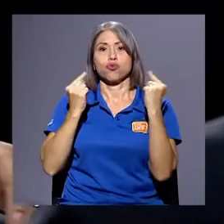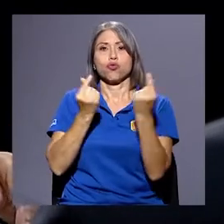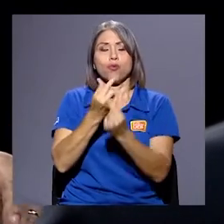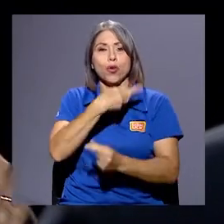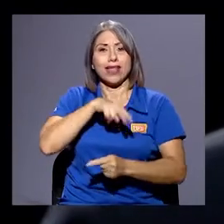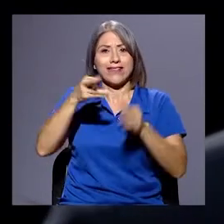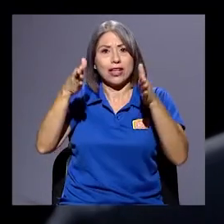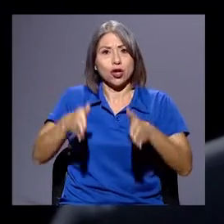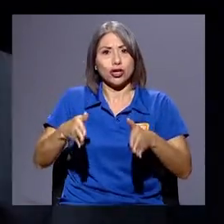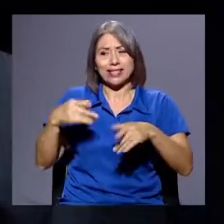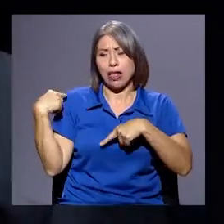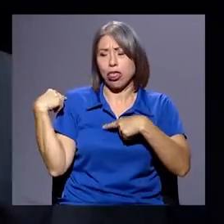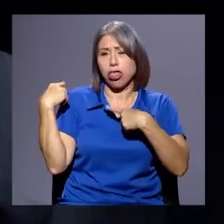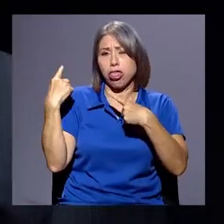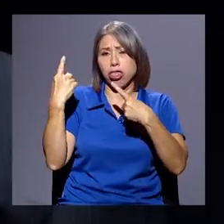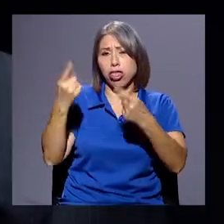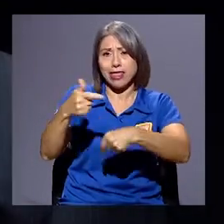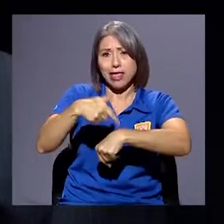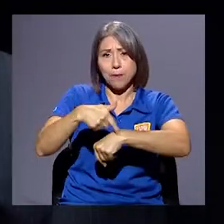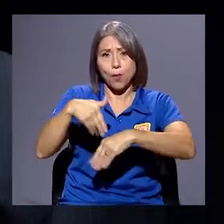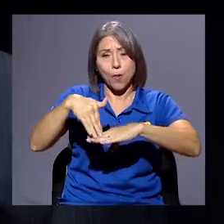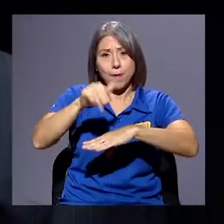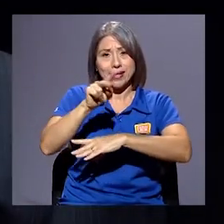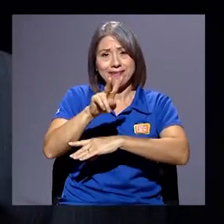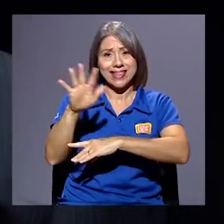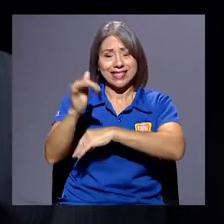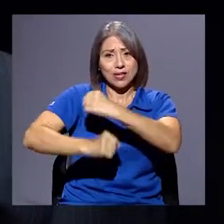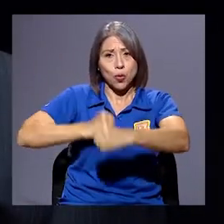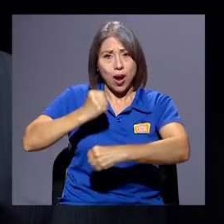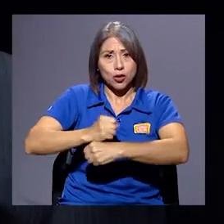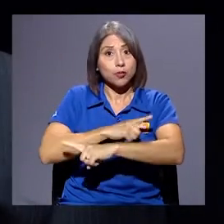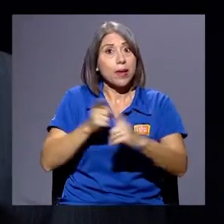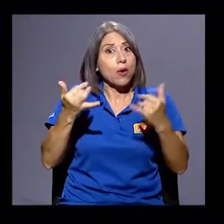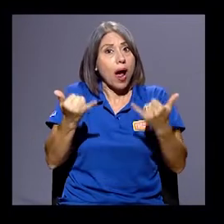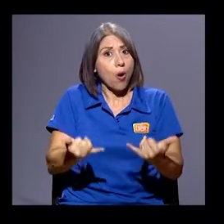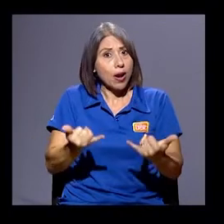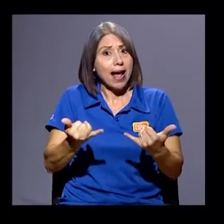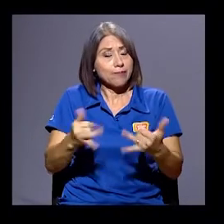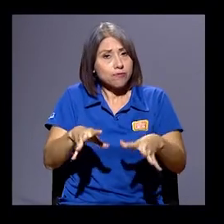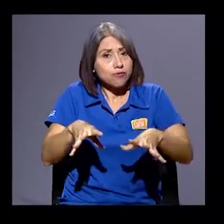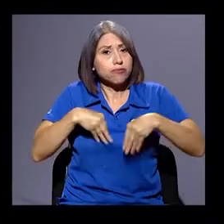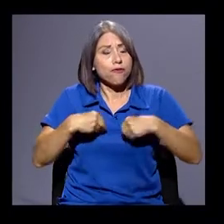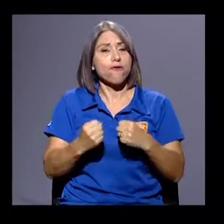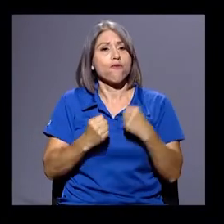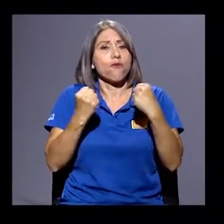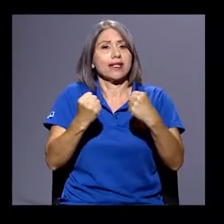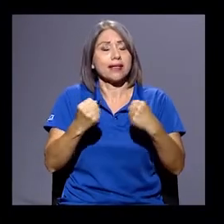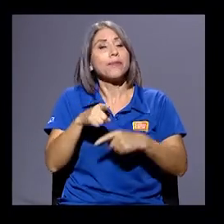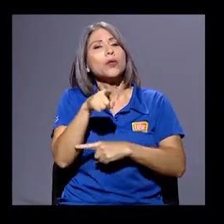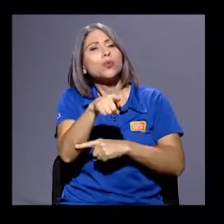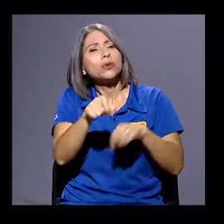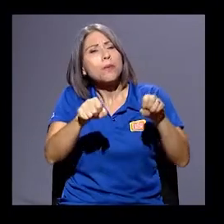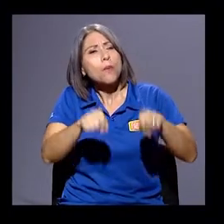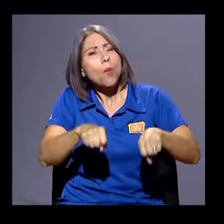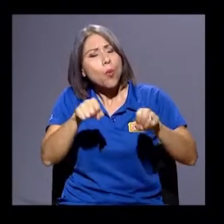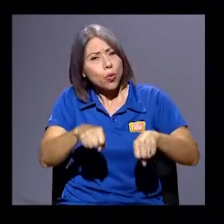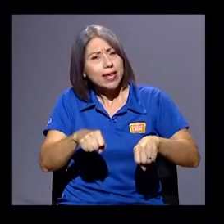tienen más de 25 años de estado, pero que ahora adquieren fuerza. ¿Usted me podría, para nuestra audiencia,